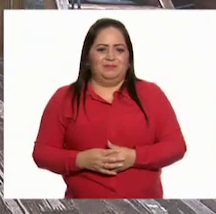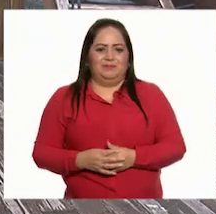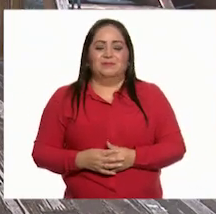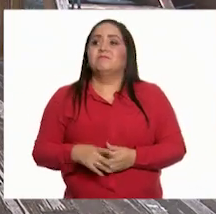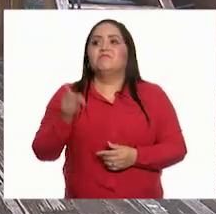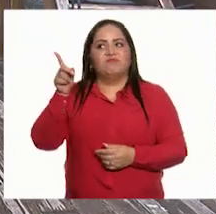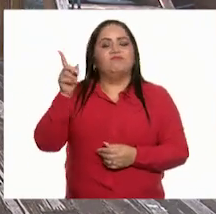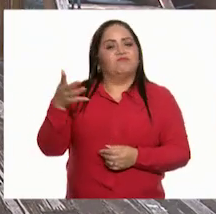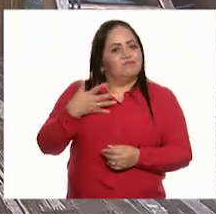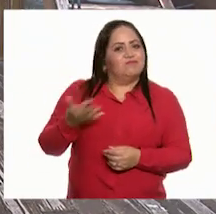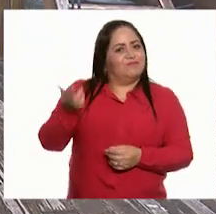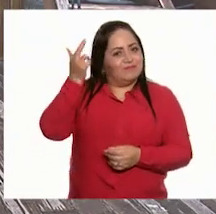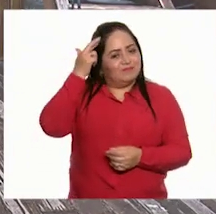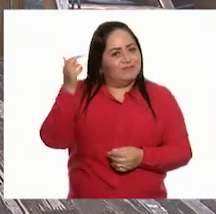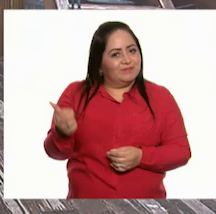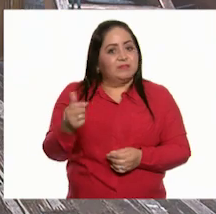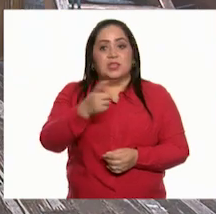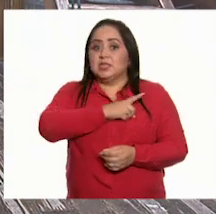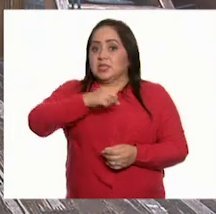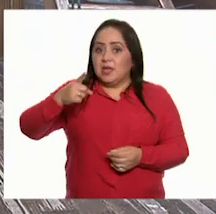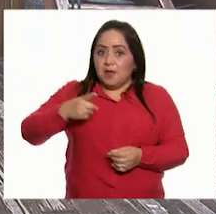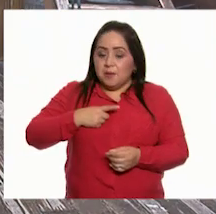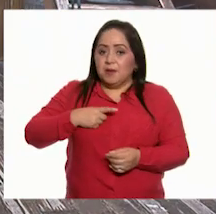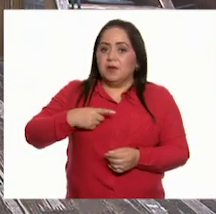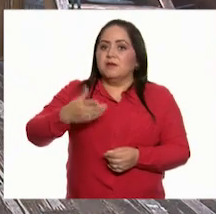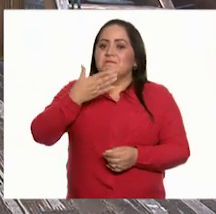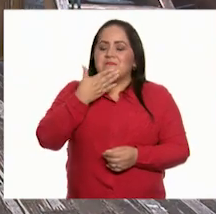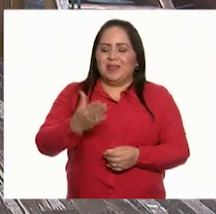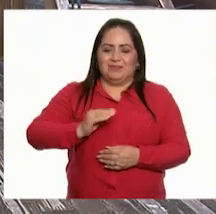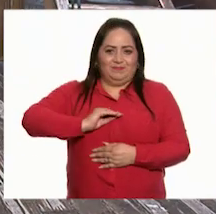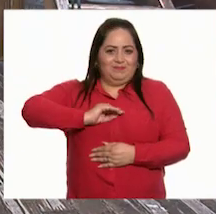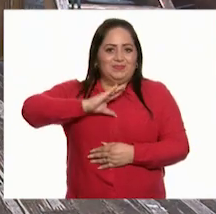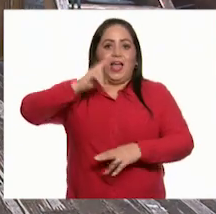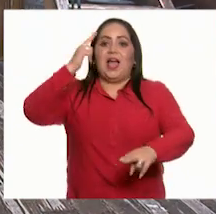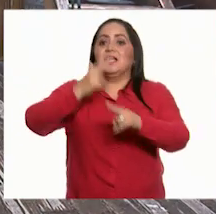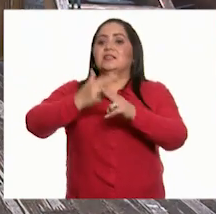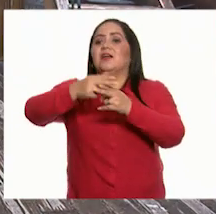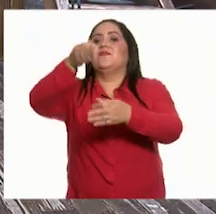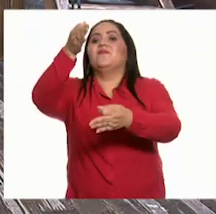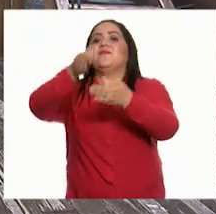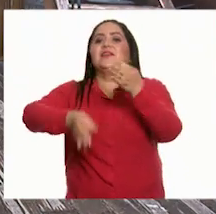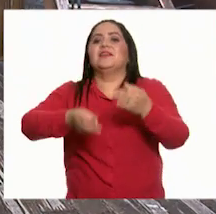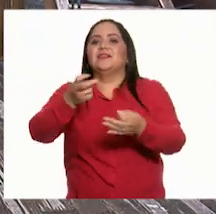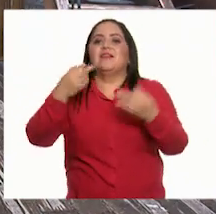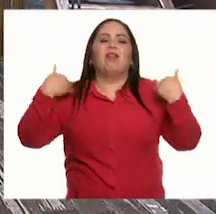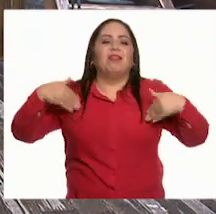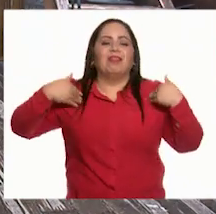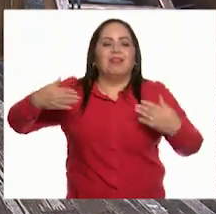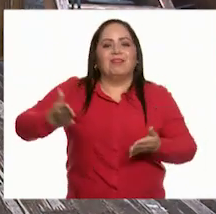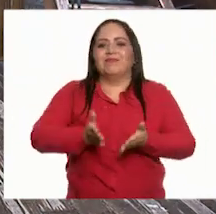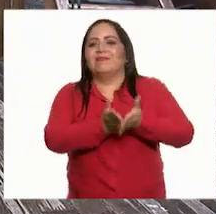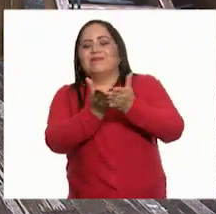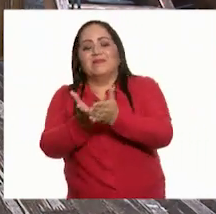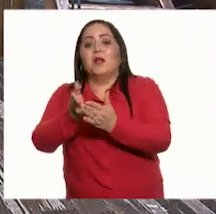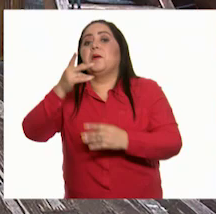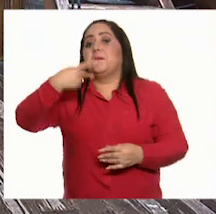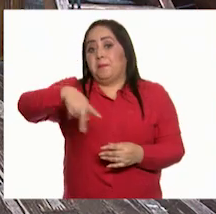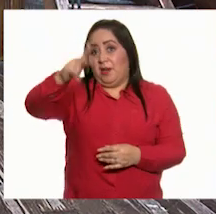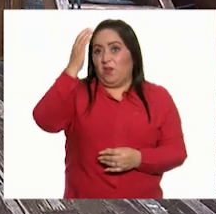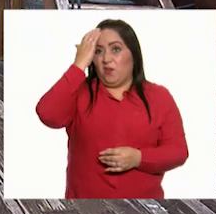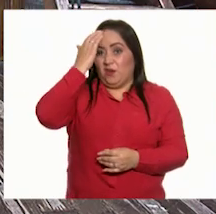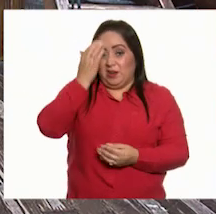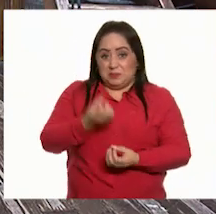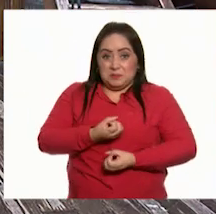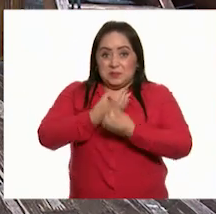¡Tienes razón! Debemos mantener un buen ánimo Hasta el final de esta aventura Aunque conocer y